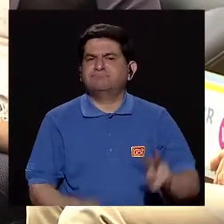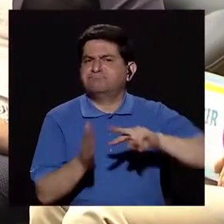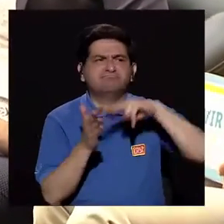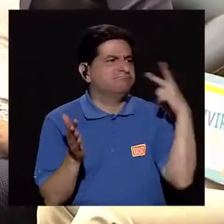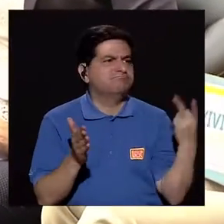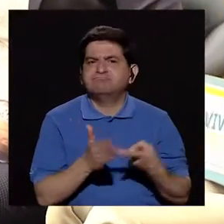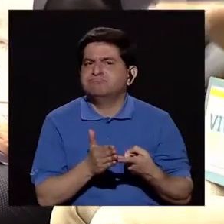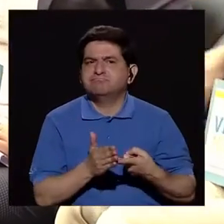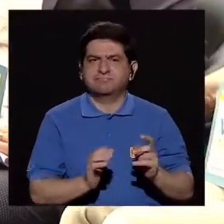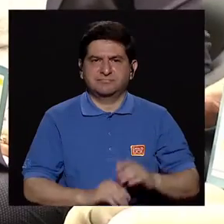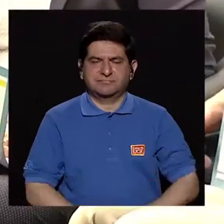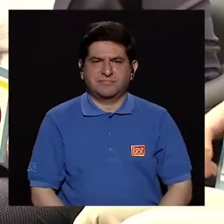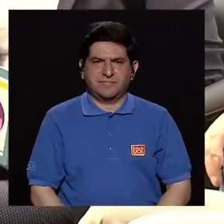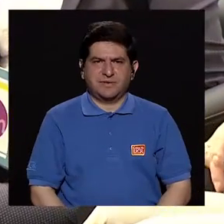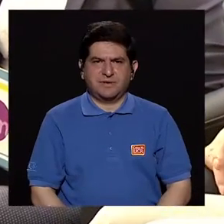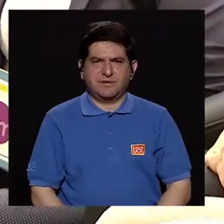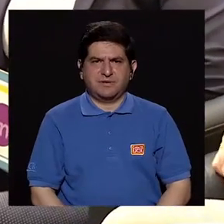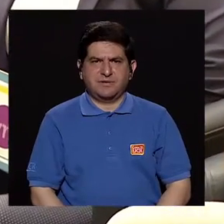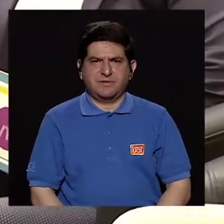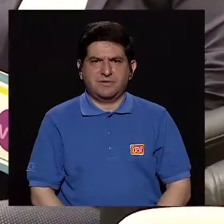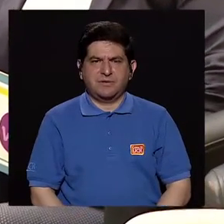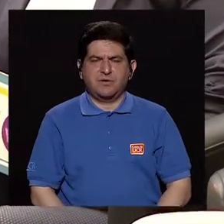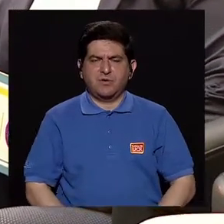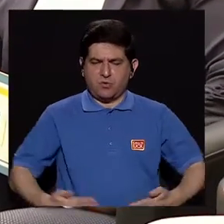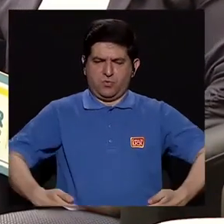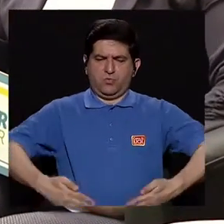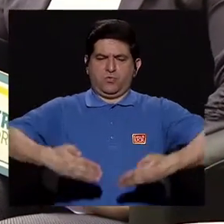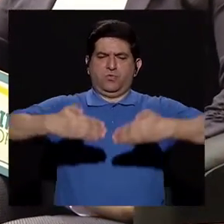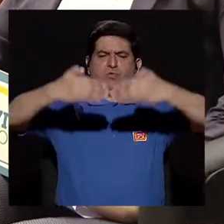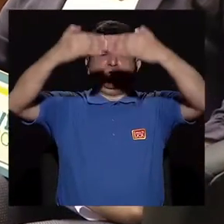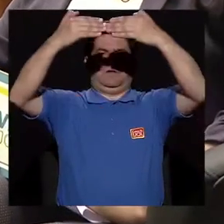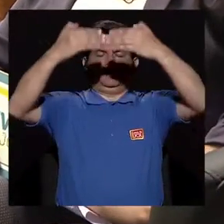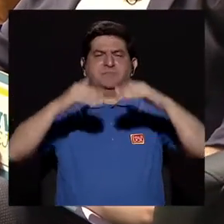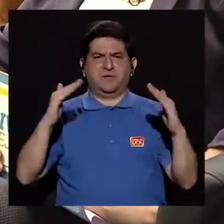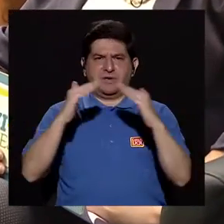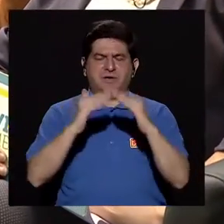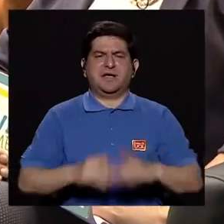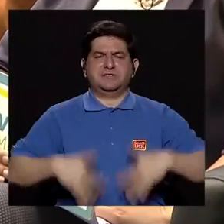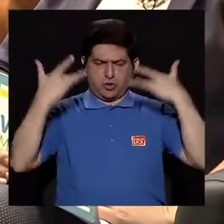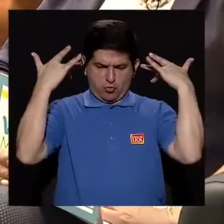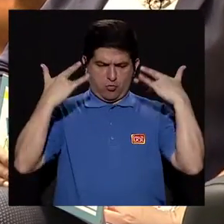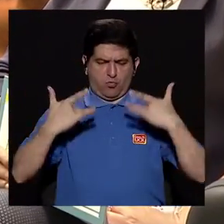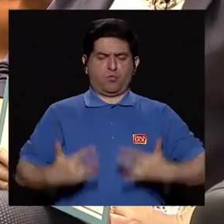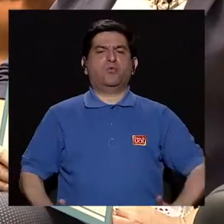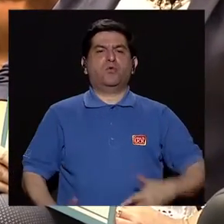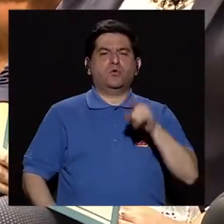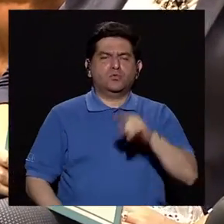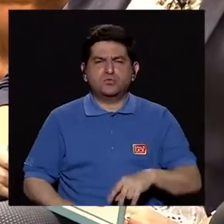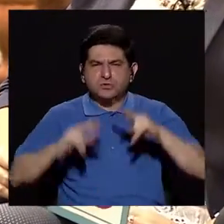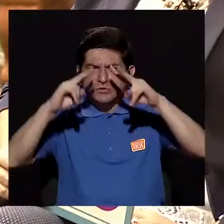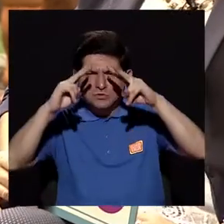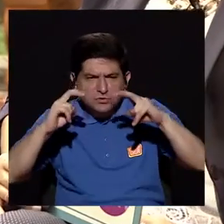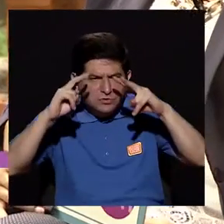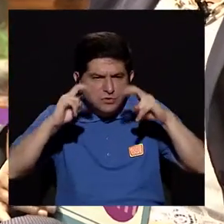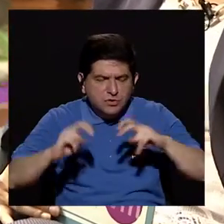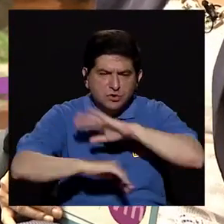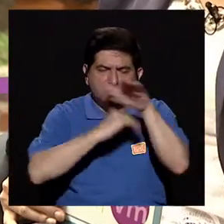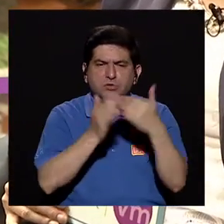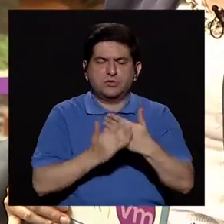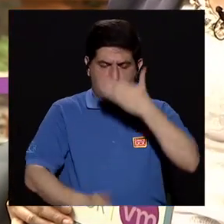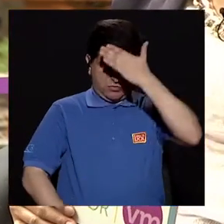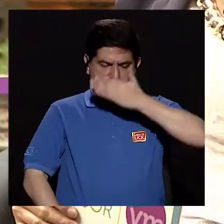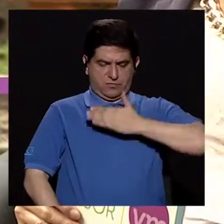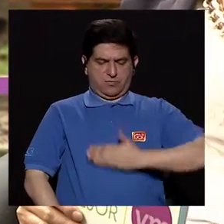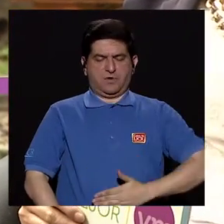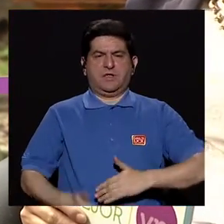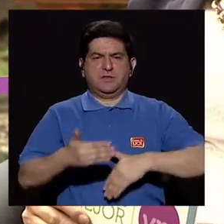¿Qué significa eso? Que en frente del espejo más grande que usted tenga en la casa, desnudo completamente, usted se va a revisar toda la parte de